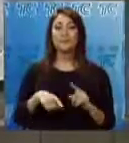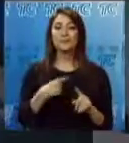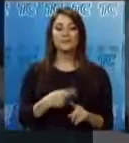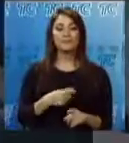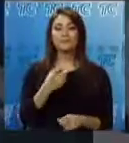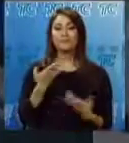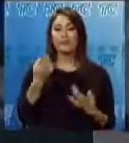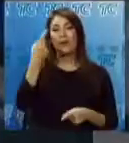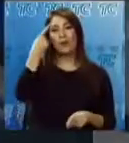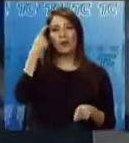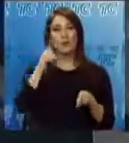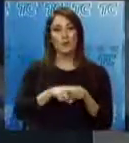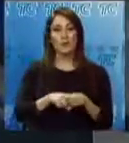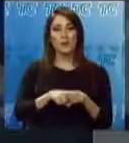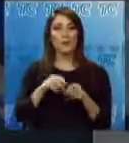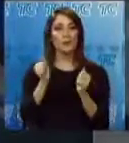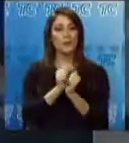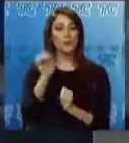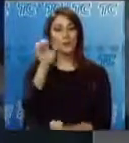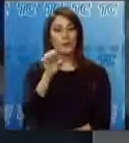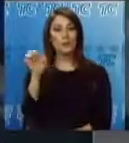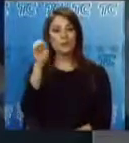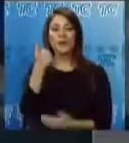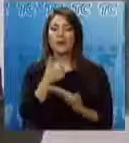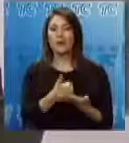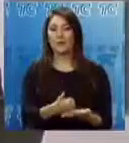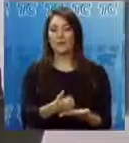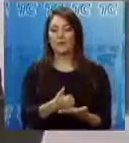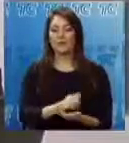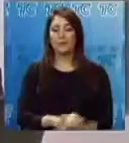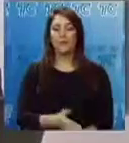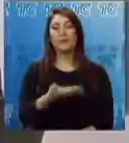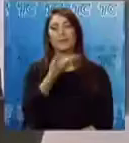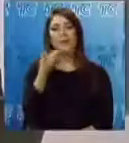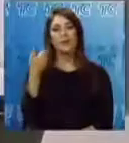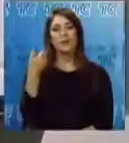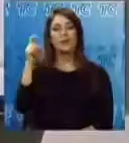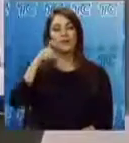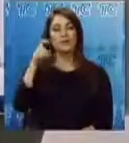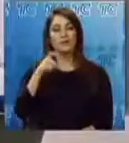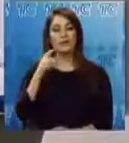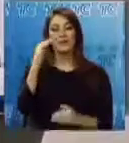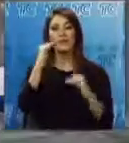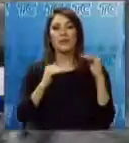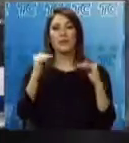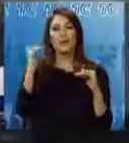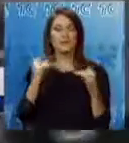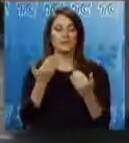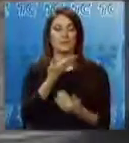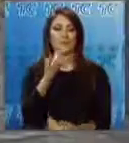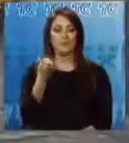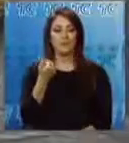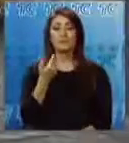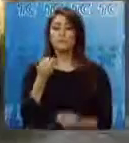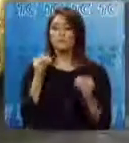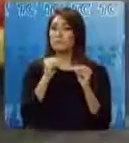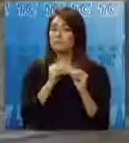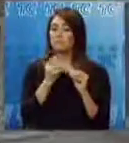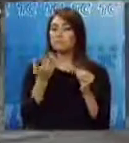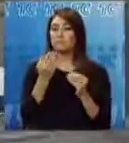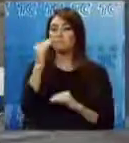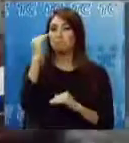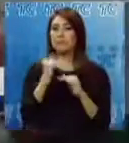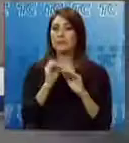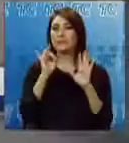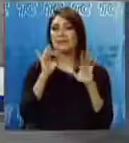Abar, que el acuerdo comercial con la Unión Europea ayudará además... Mejorar nuestros niveles de exportación. El convenio viabiliza también un desgrabamen